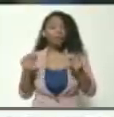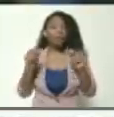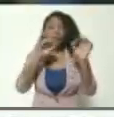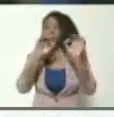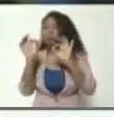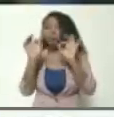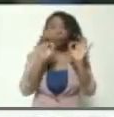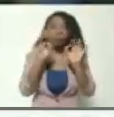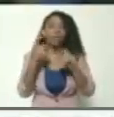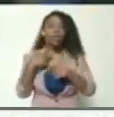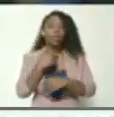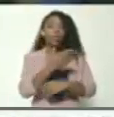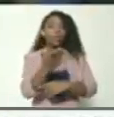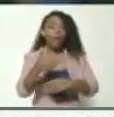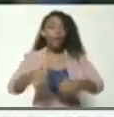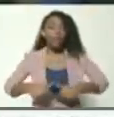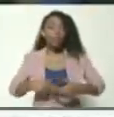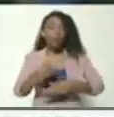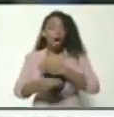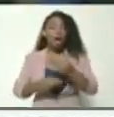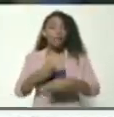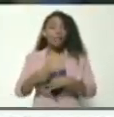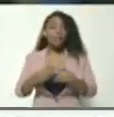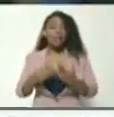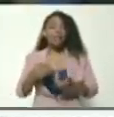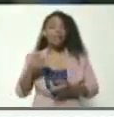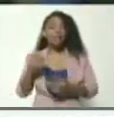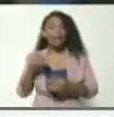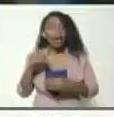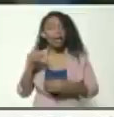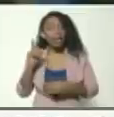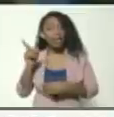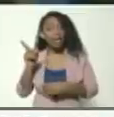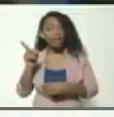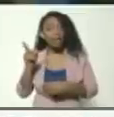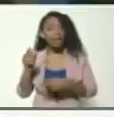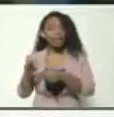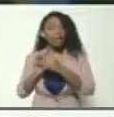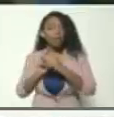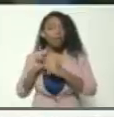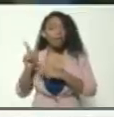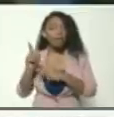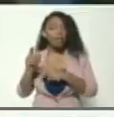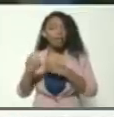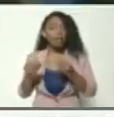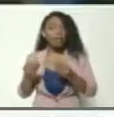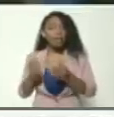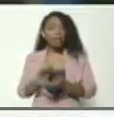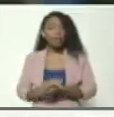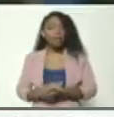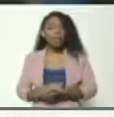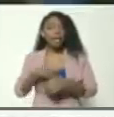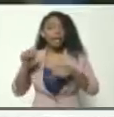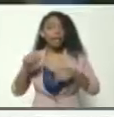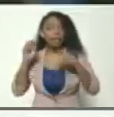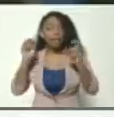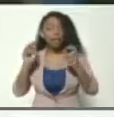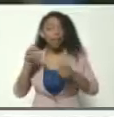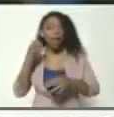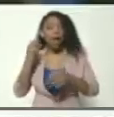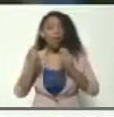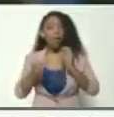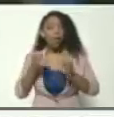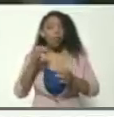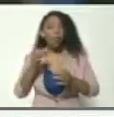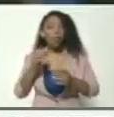el esfuerzo que usted está haciendo, que está realizando a través de esas prestaciones de carácter literaria, en este caso las jubilaciones y